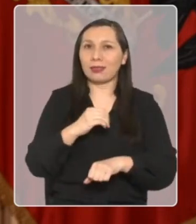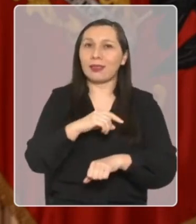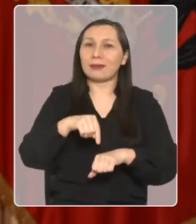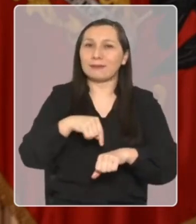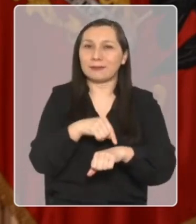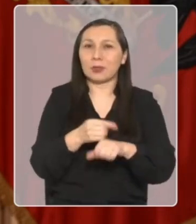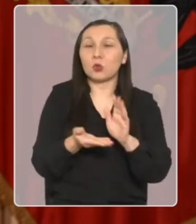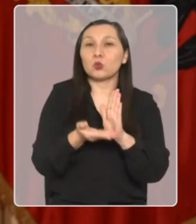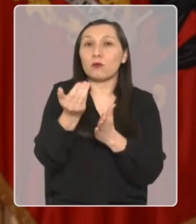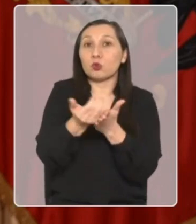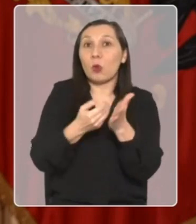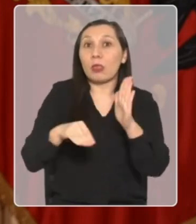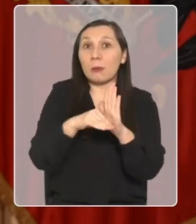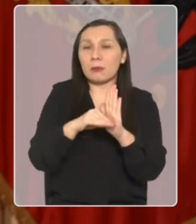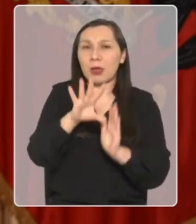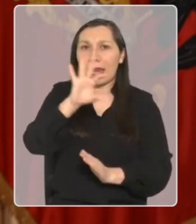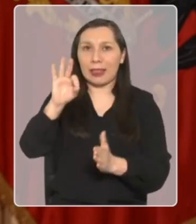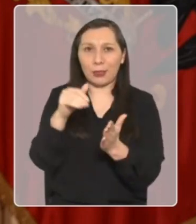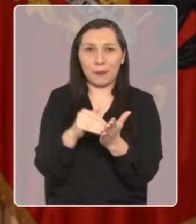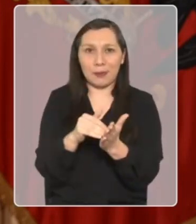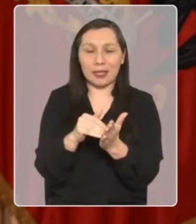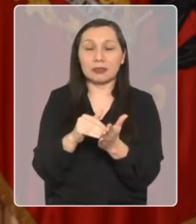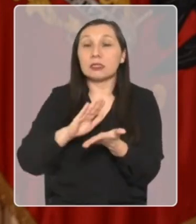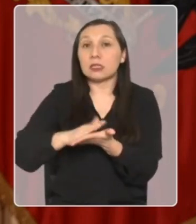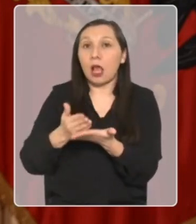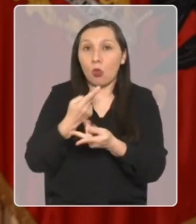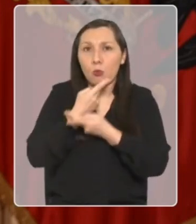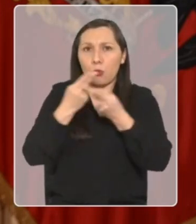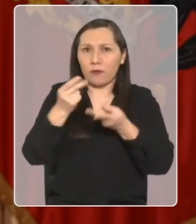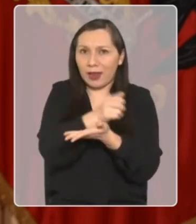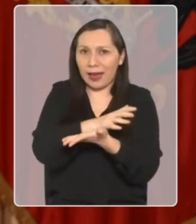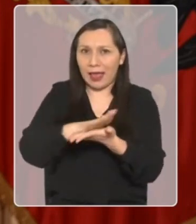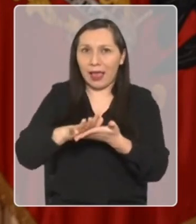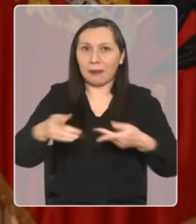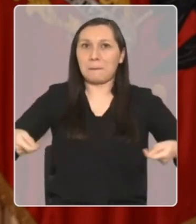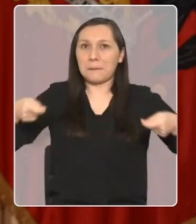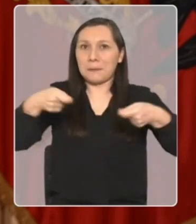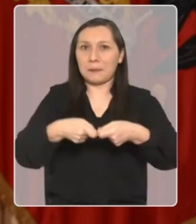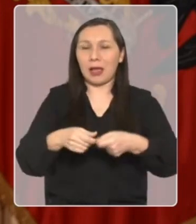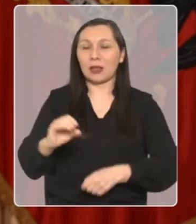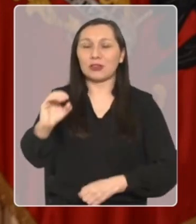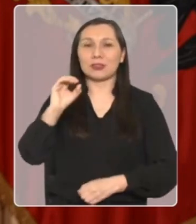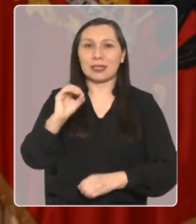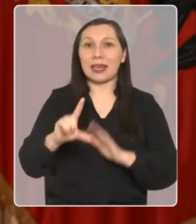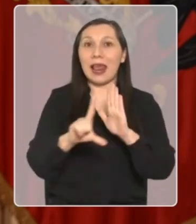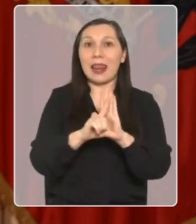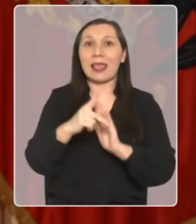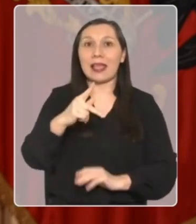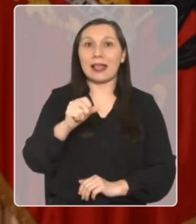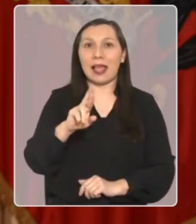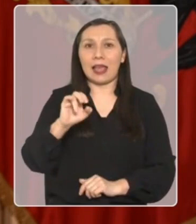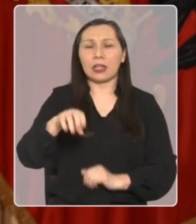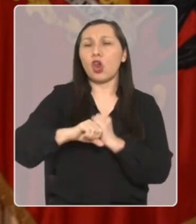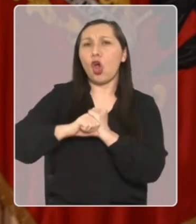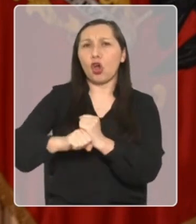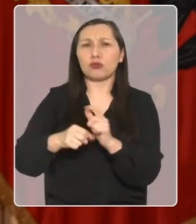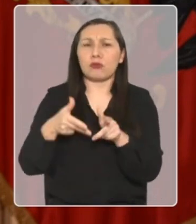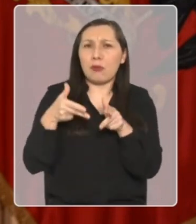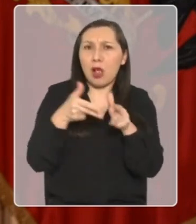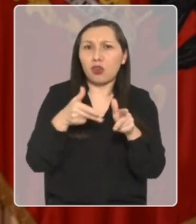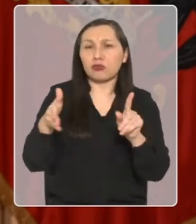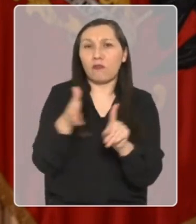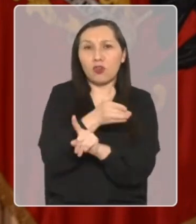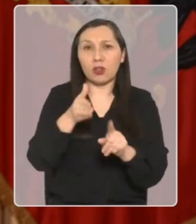el alza del sueldo mínimo a 500.000 pesos, la salud pública gratuita con el copago cero, la ley CARIN contra el acoso y la